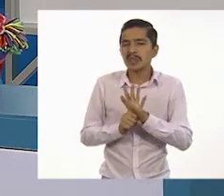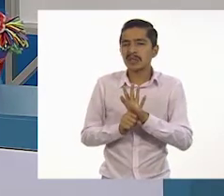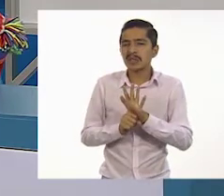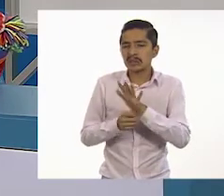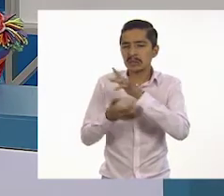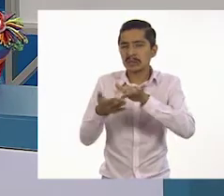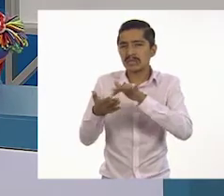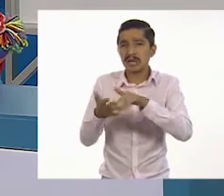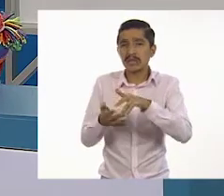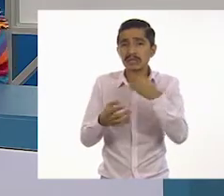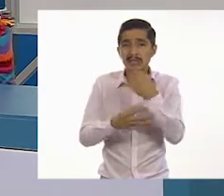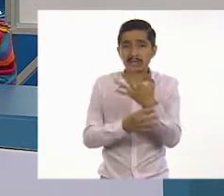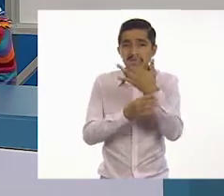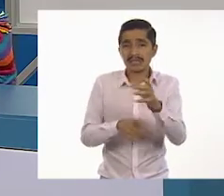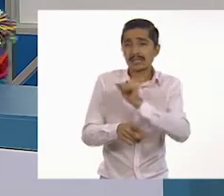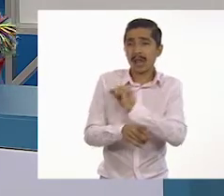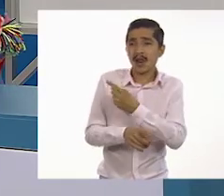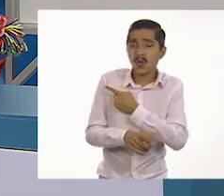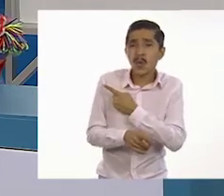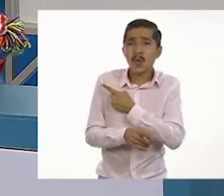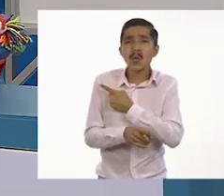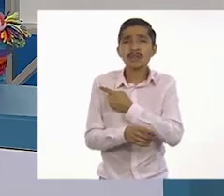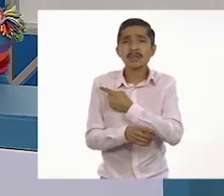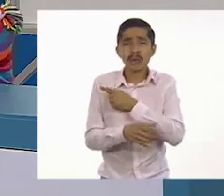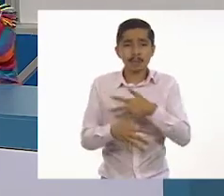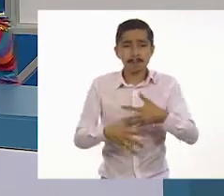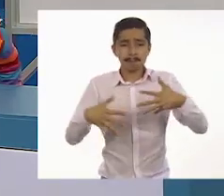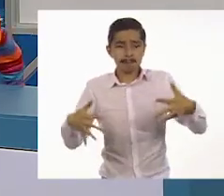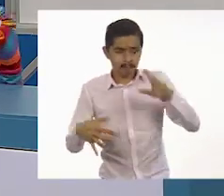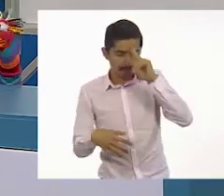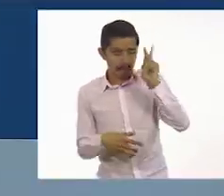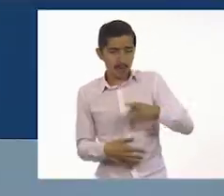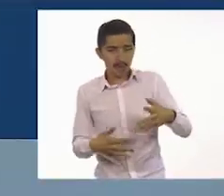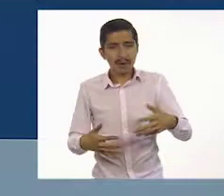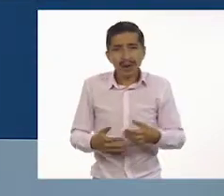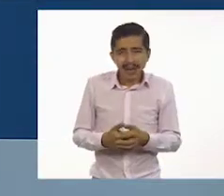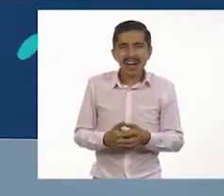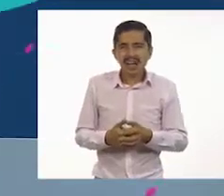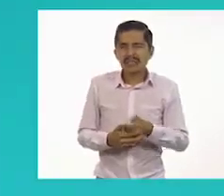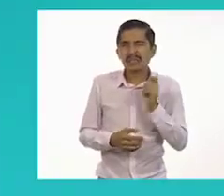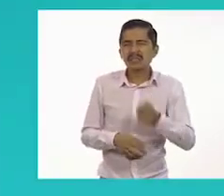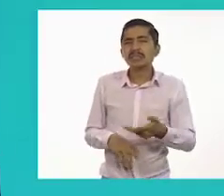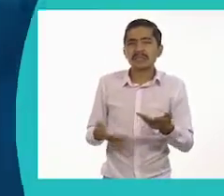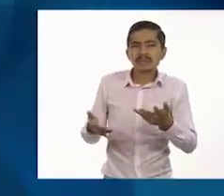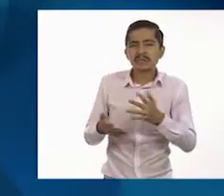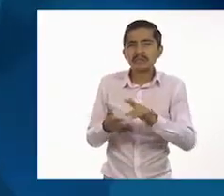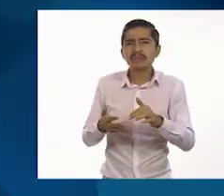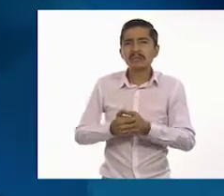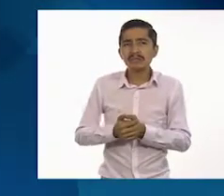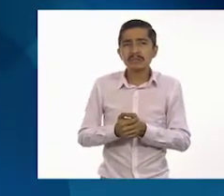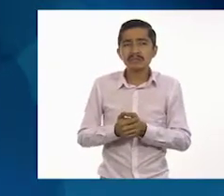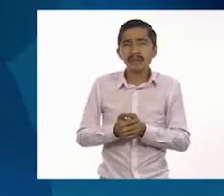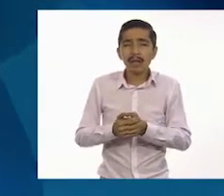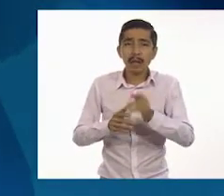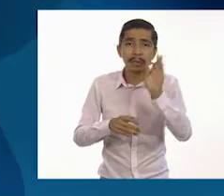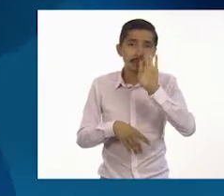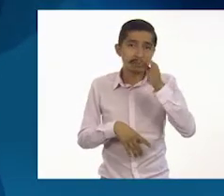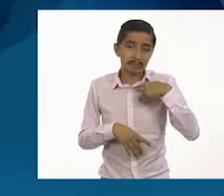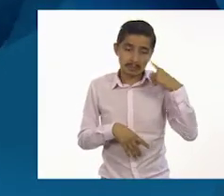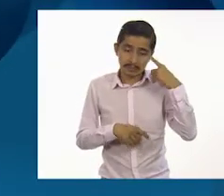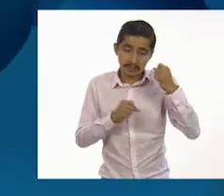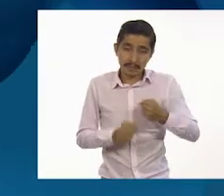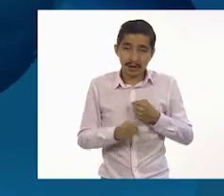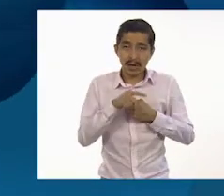habla de salud, sobrepeso y obesidad. Ah, pues seguramente es una investigación